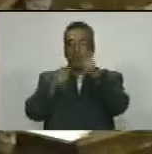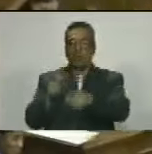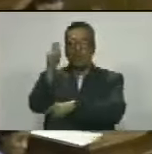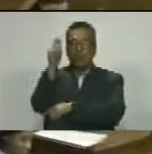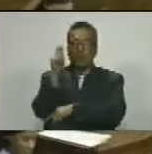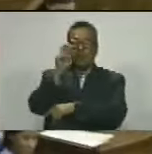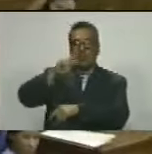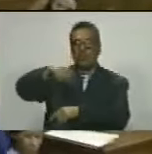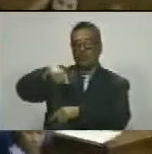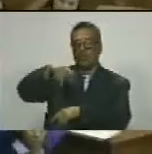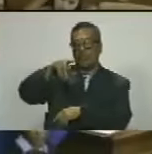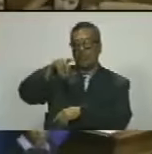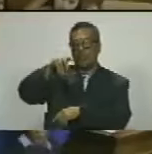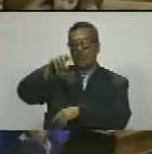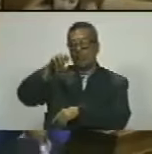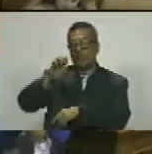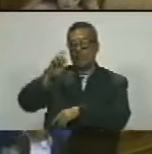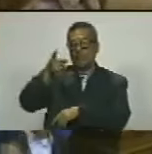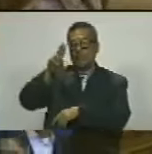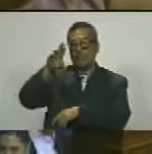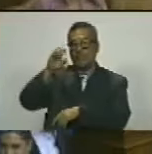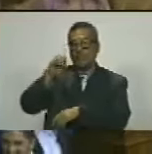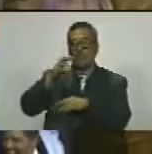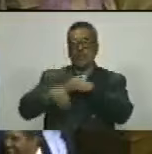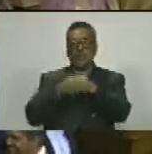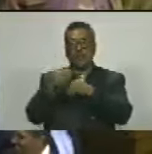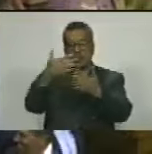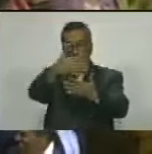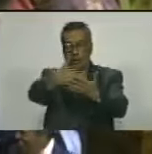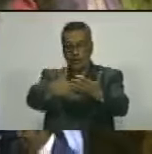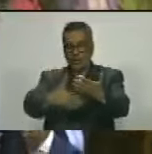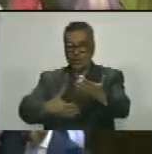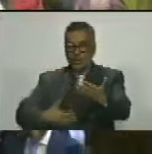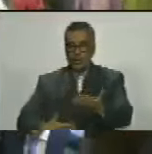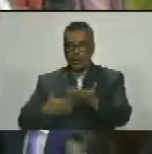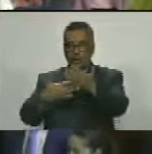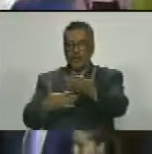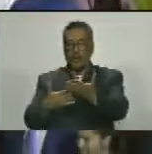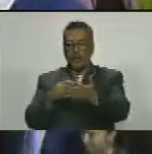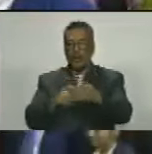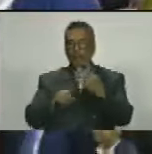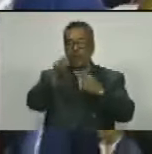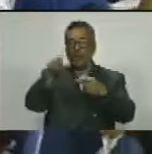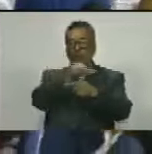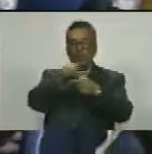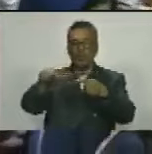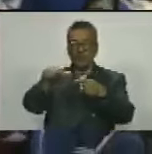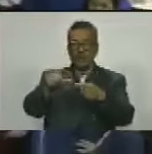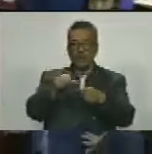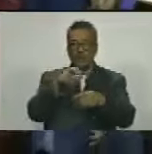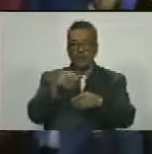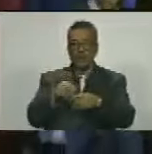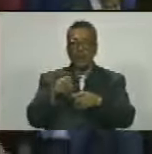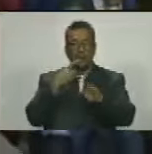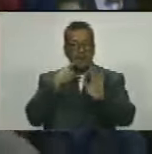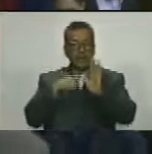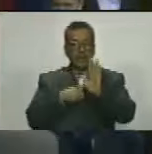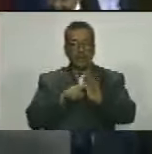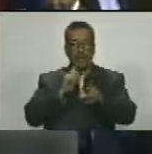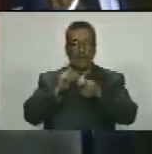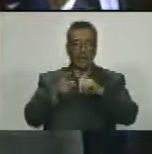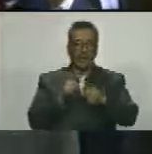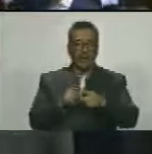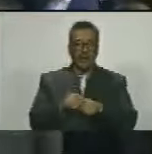diputado Petro Infante para que elabore un informe donde en un laxo de una semana se identifiquen